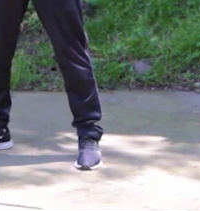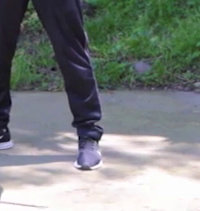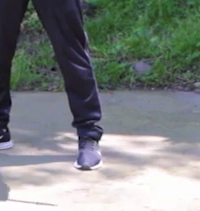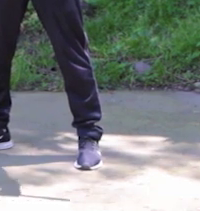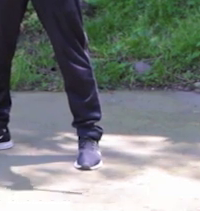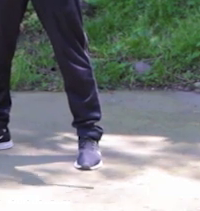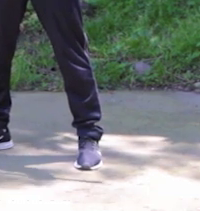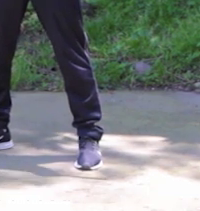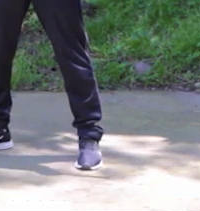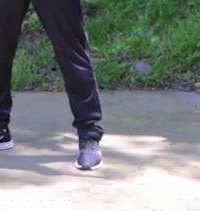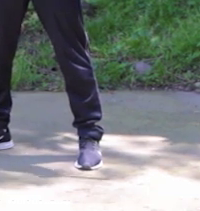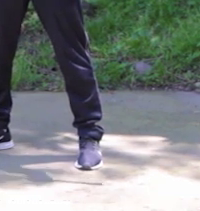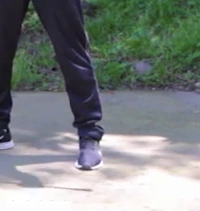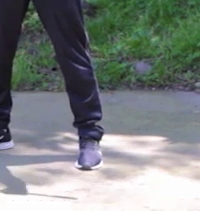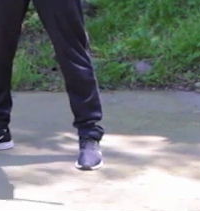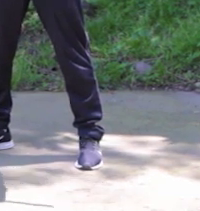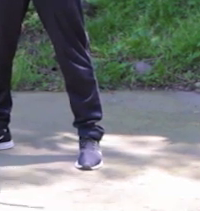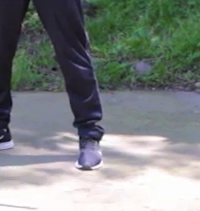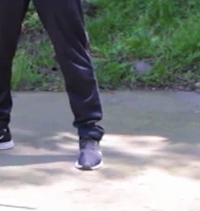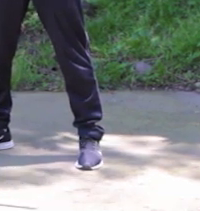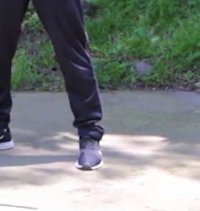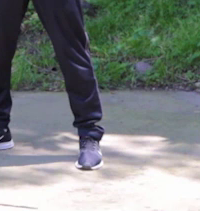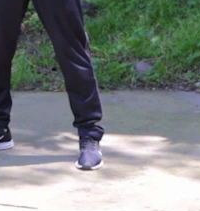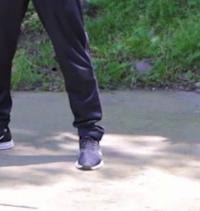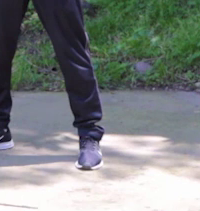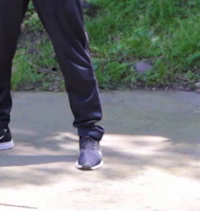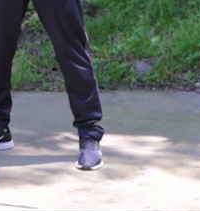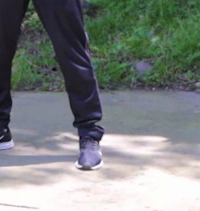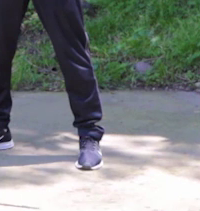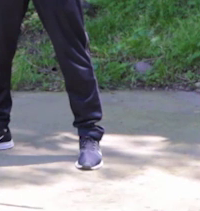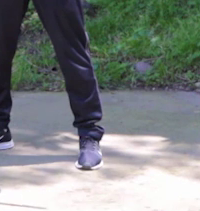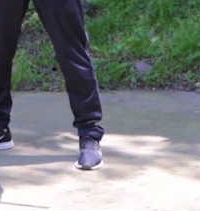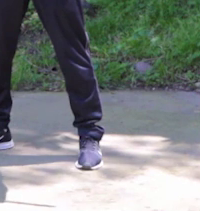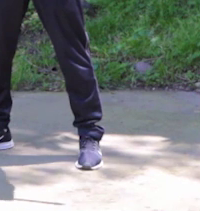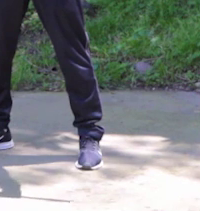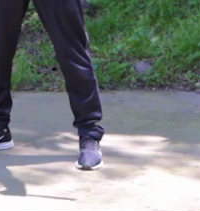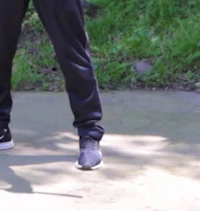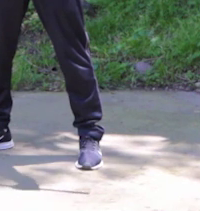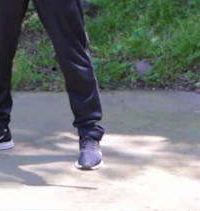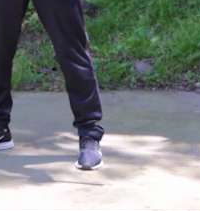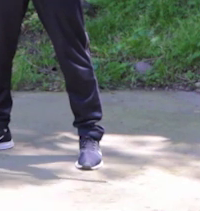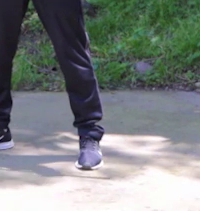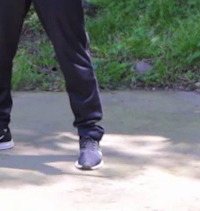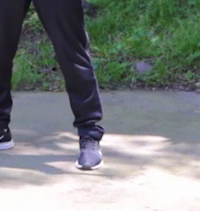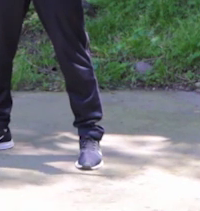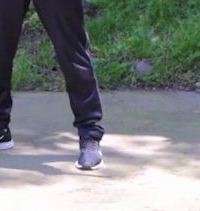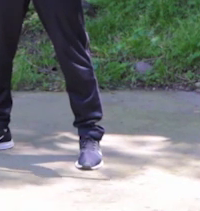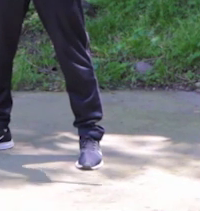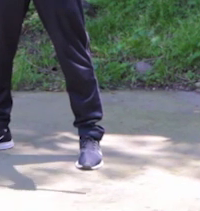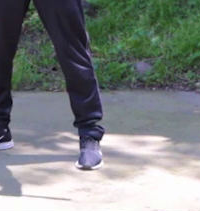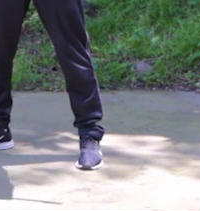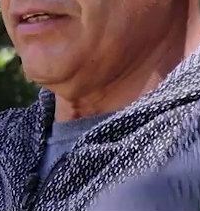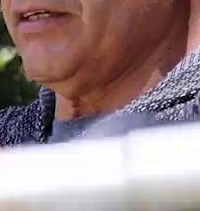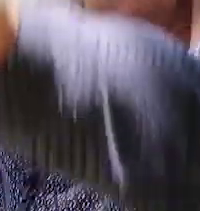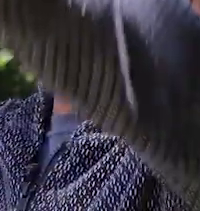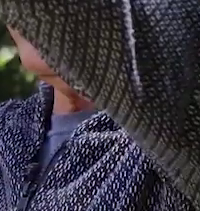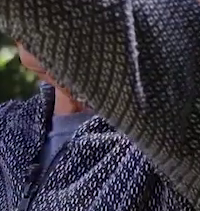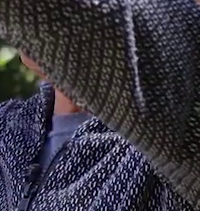hacer es bajar y subir a la altura de los hombros manteniendo la toalla